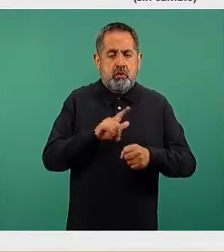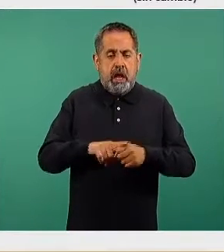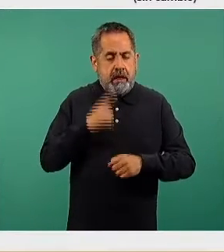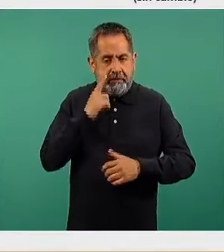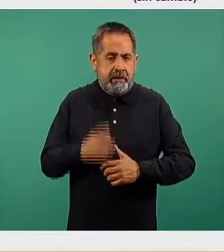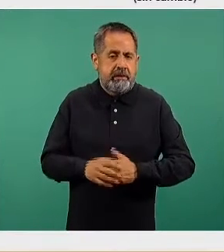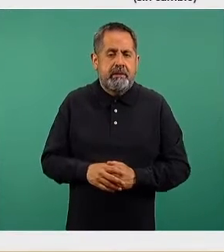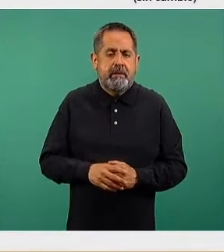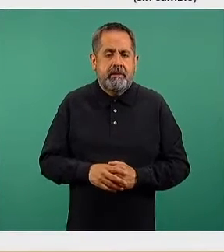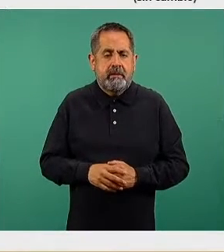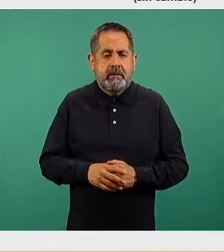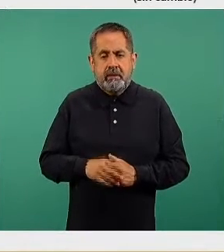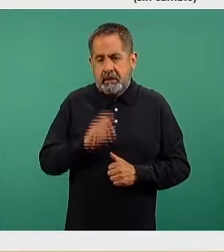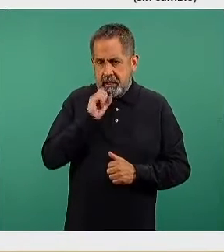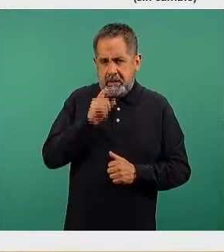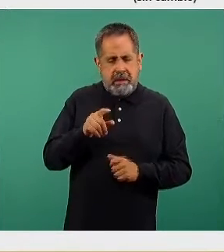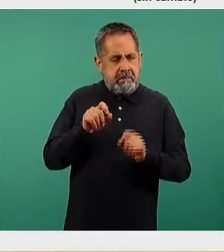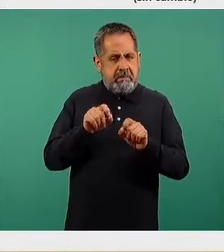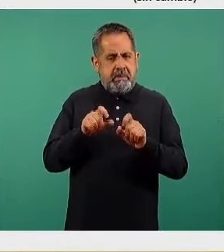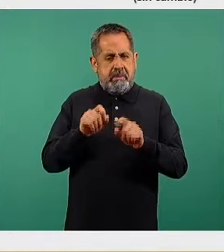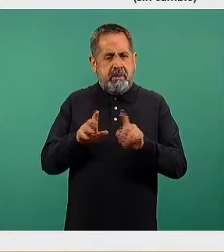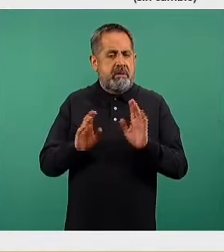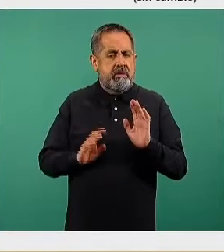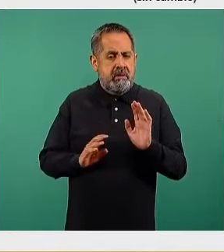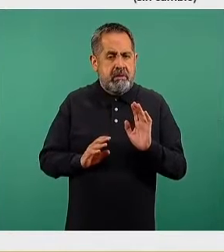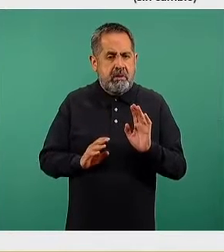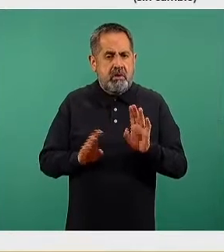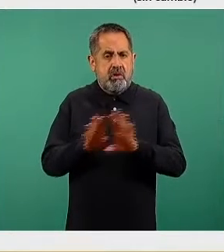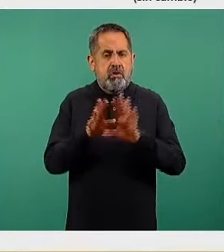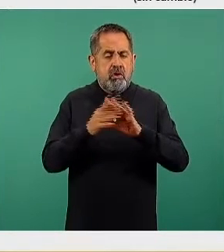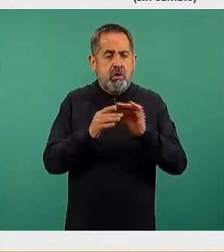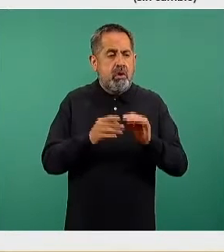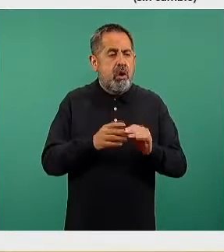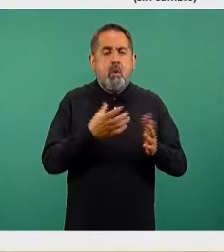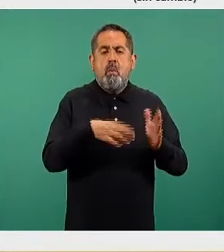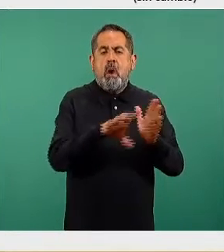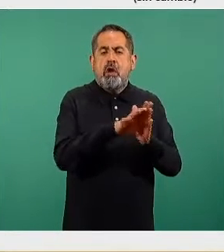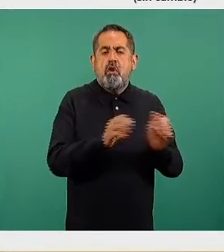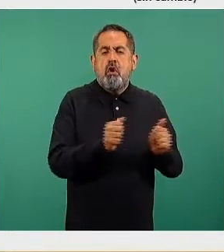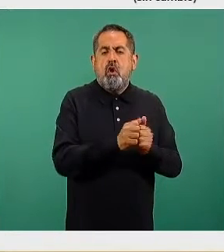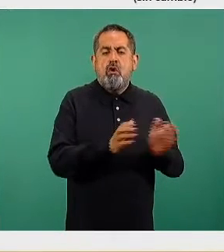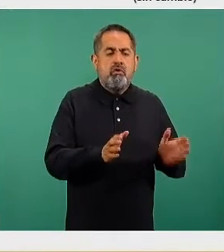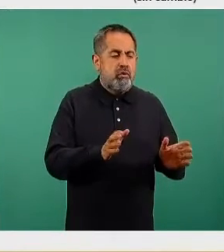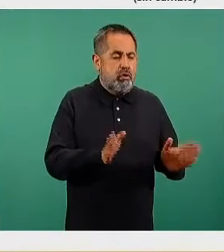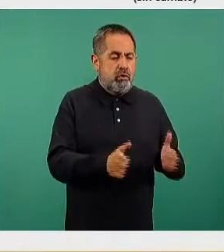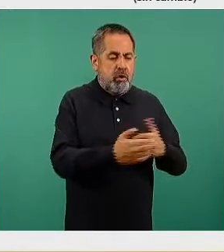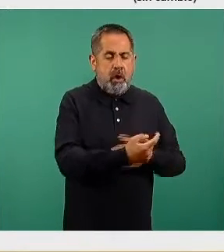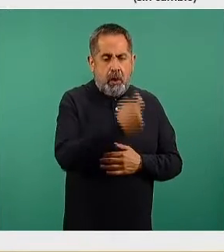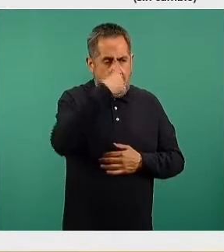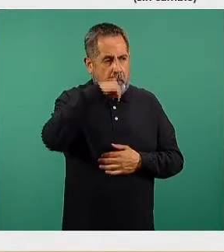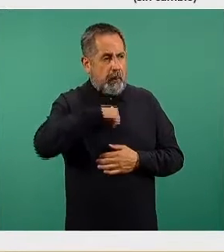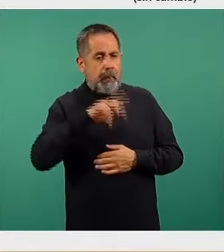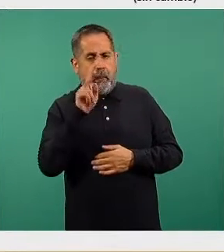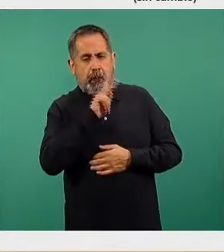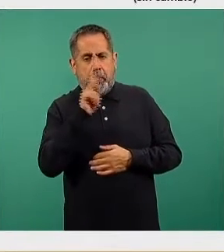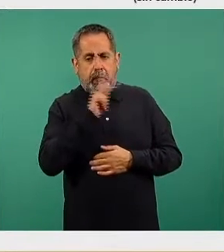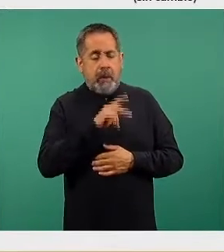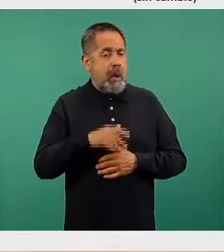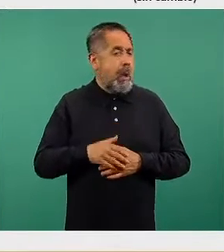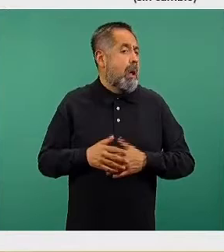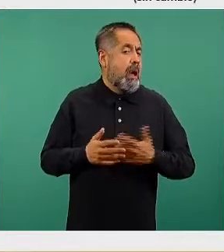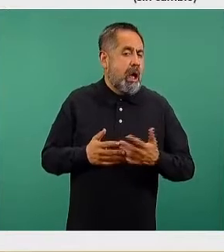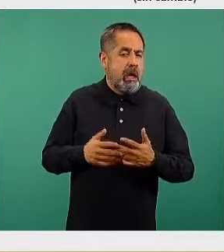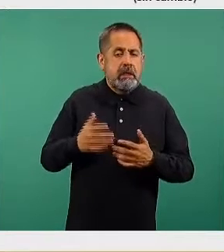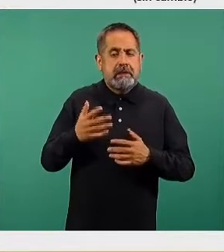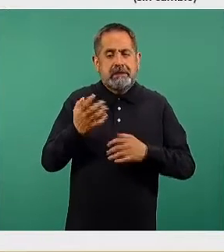diapositiva, también sin cambios, efecto de la ocupación de camas con ventilador, cinco entidades que teníamos ayer entre el